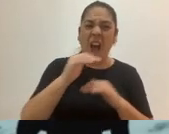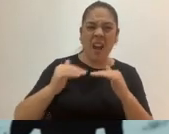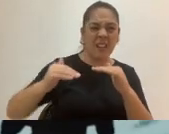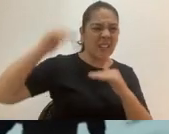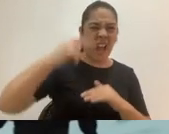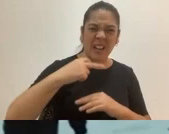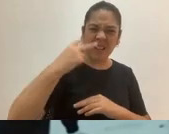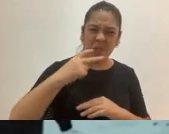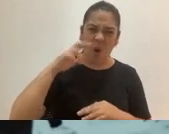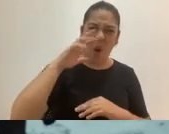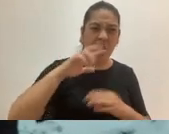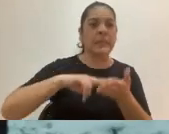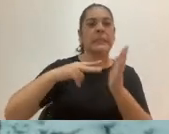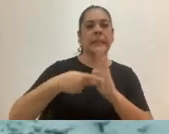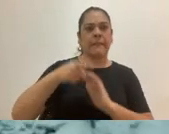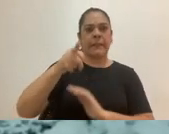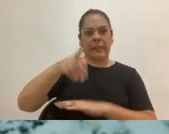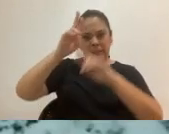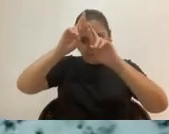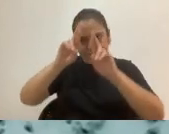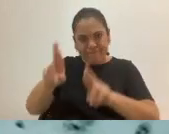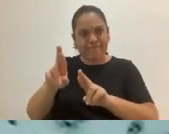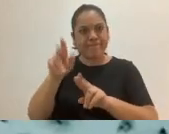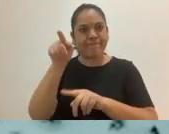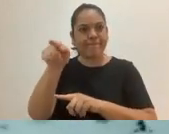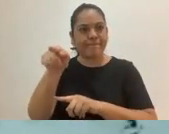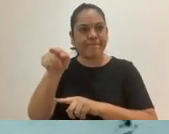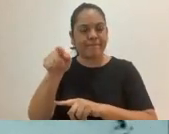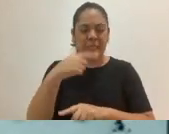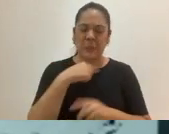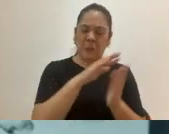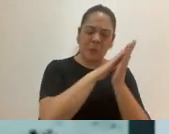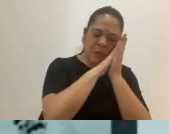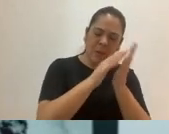Duermo muy, muy poco desde pequeño. Siempre estoy alerta.